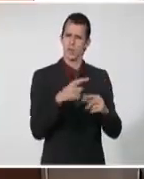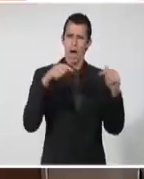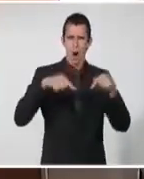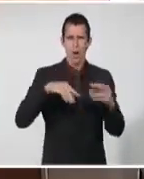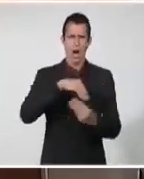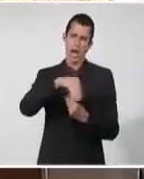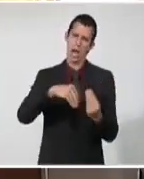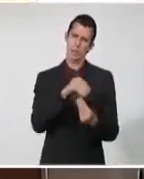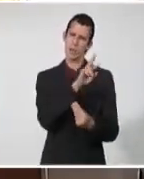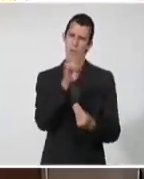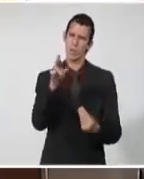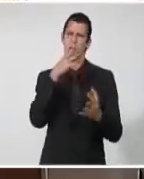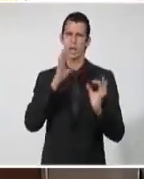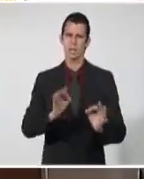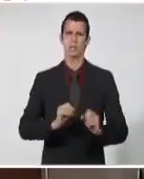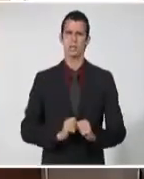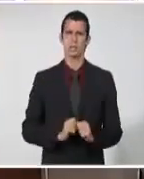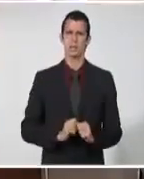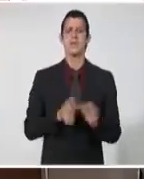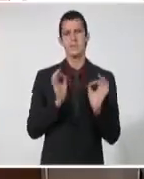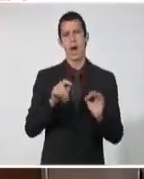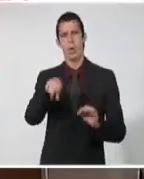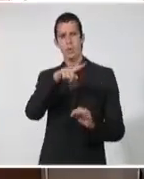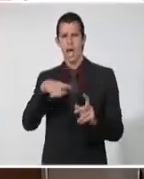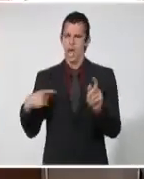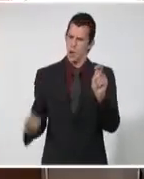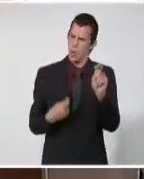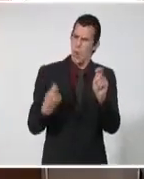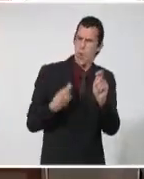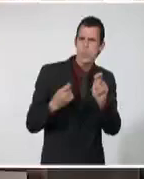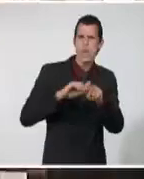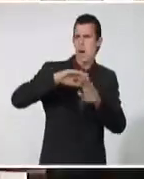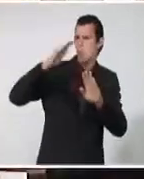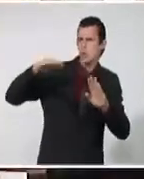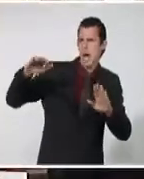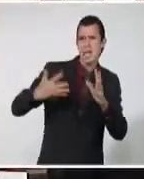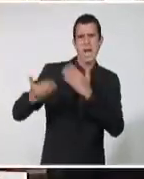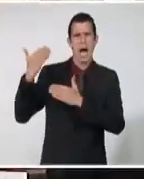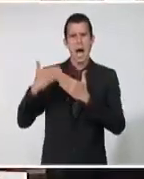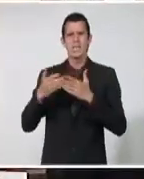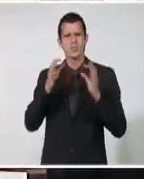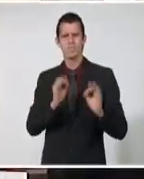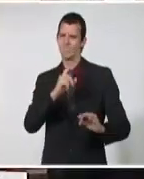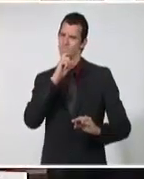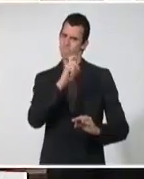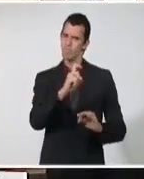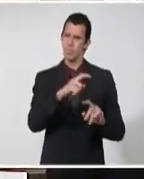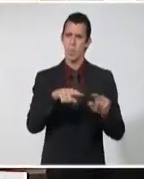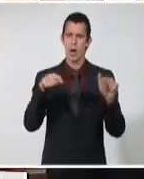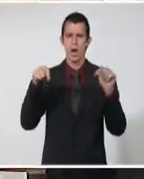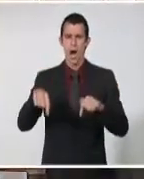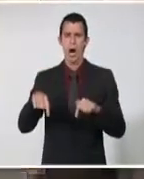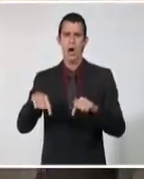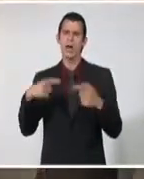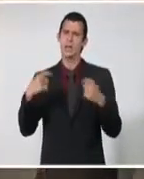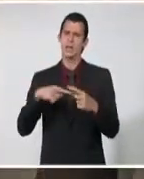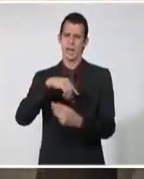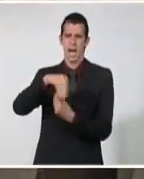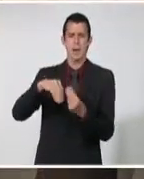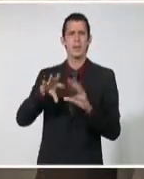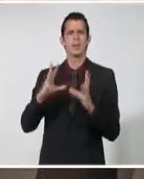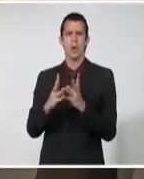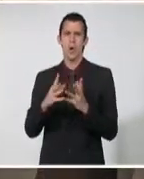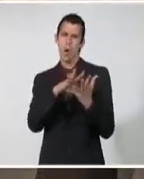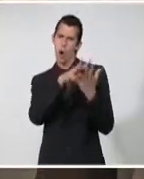como la hicieron ustedes, como un hecho monumental al que siempre habrá que acudir. Yo creo que los escritores y artistas